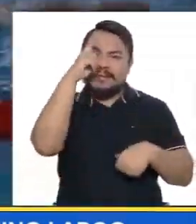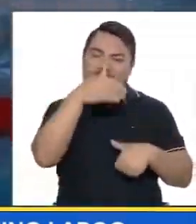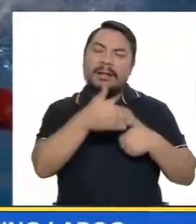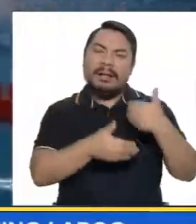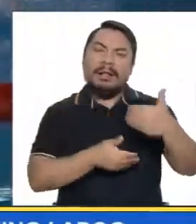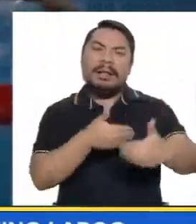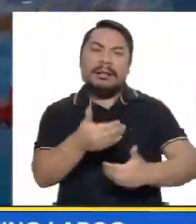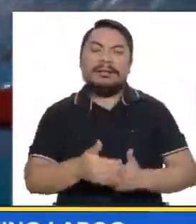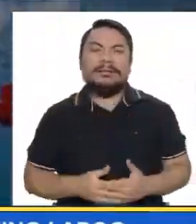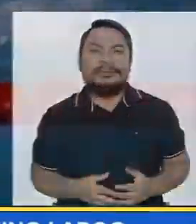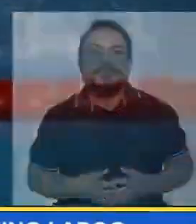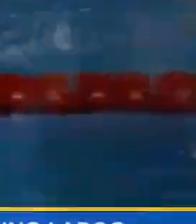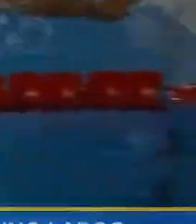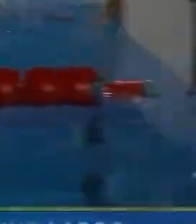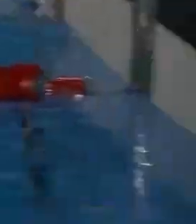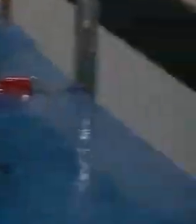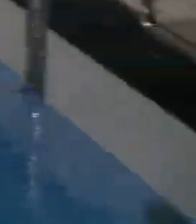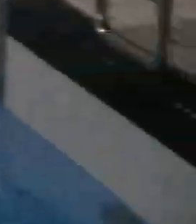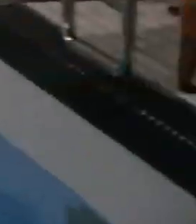largo.